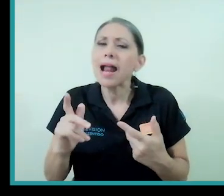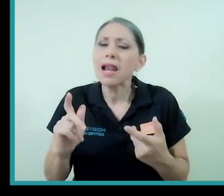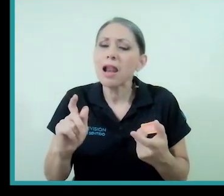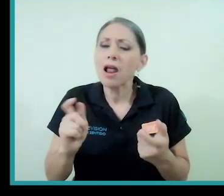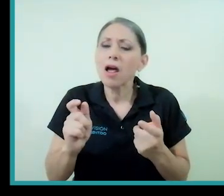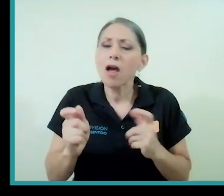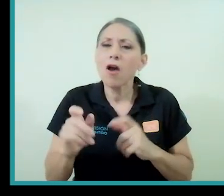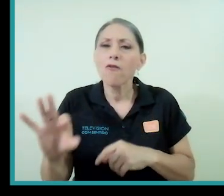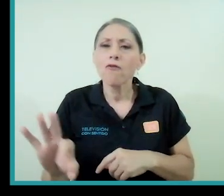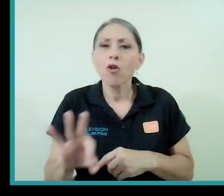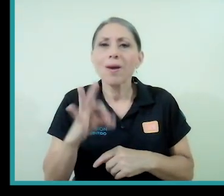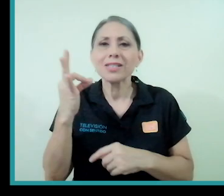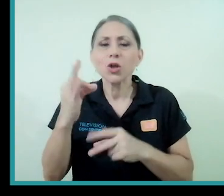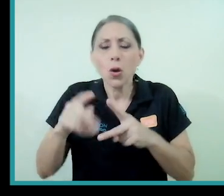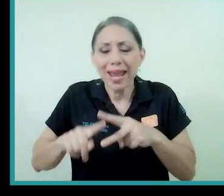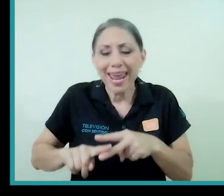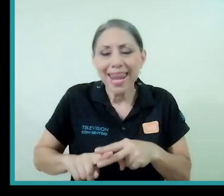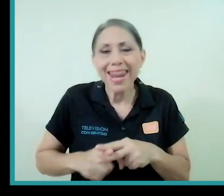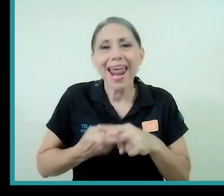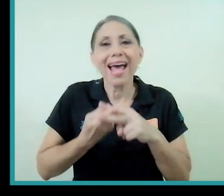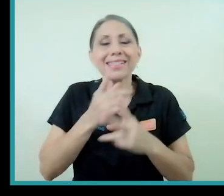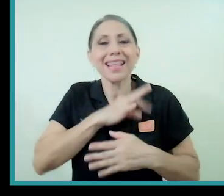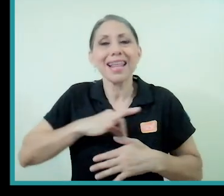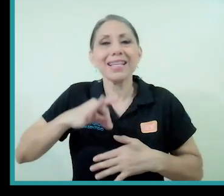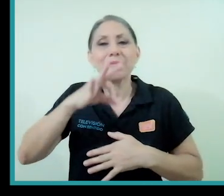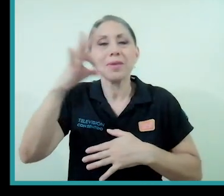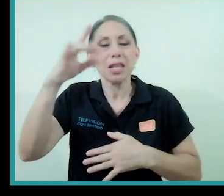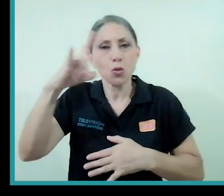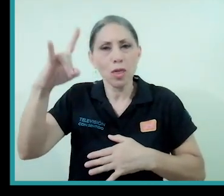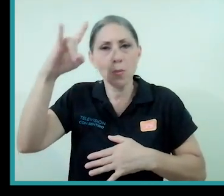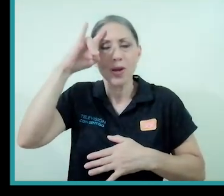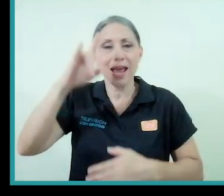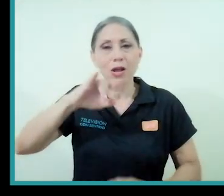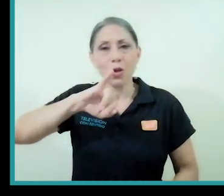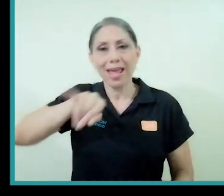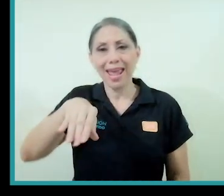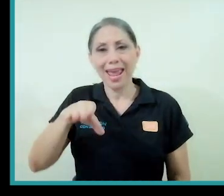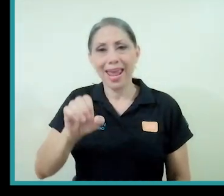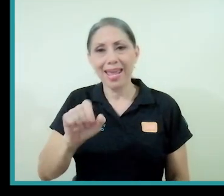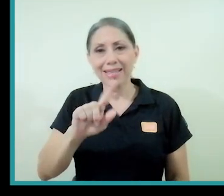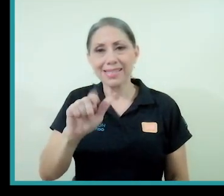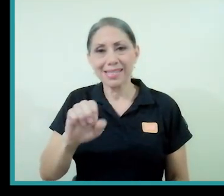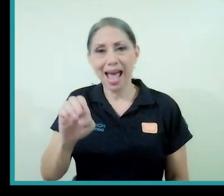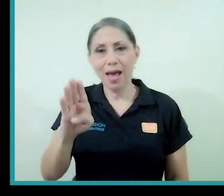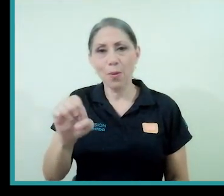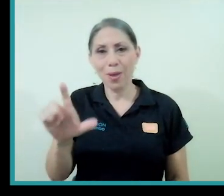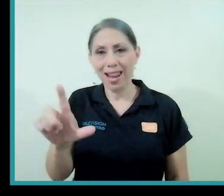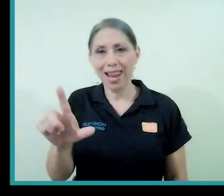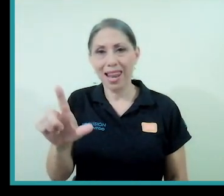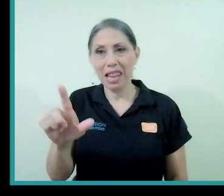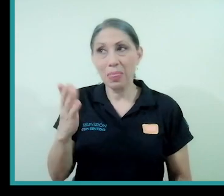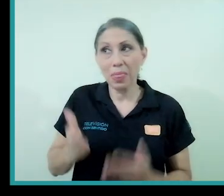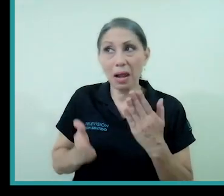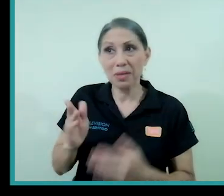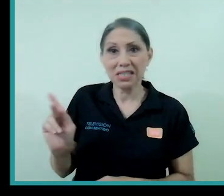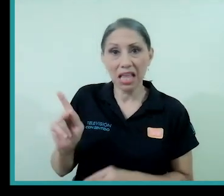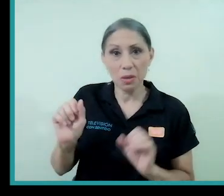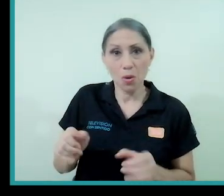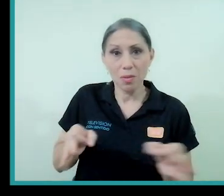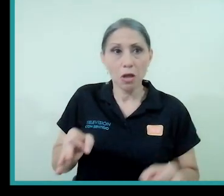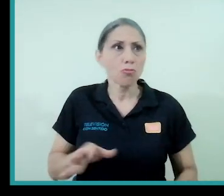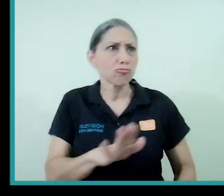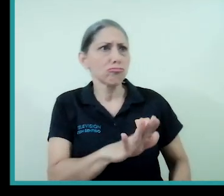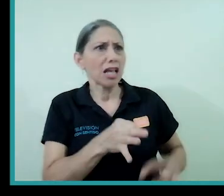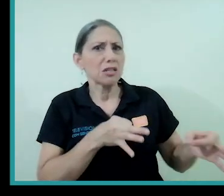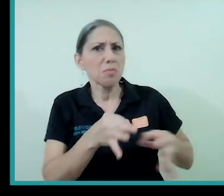nace del espíritu demoníaco de Jezabel que quizás Katia pueda explicarme Katia explíqueme eso